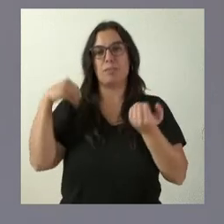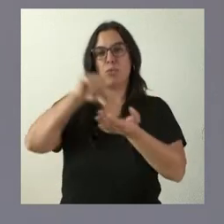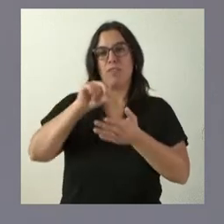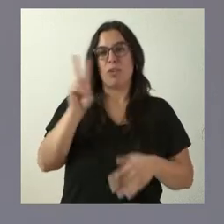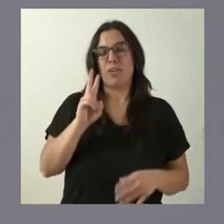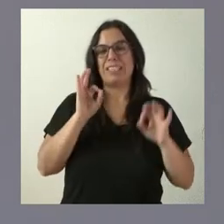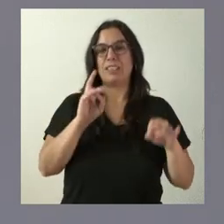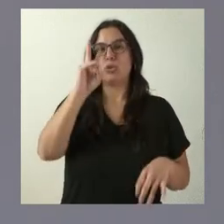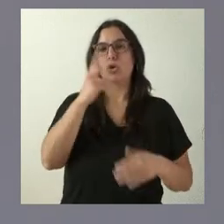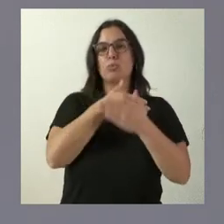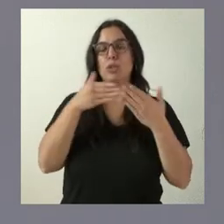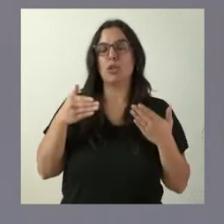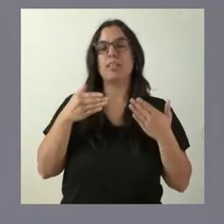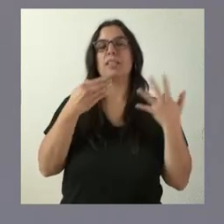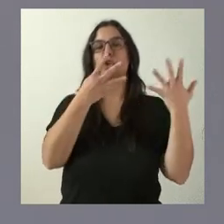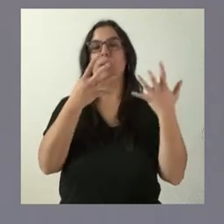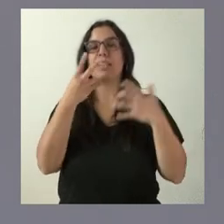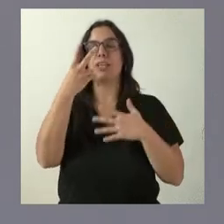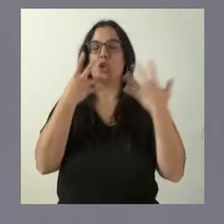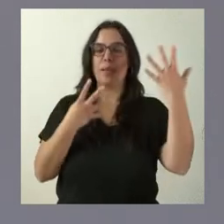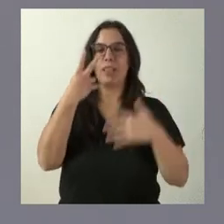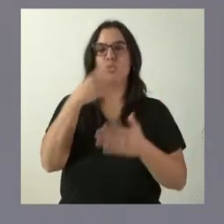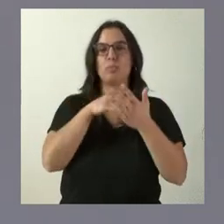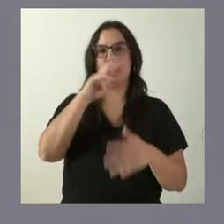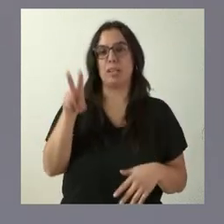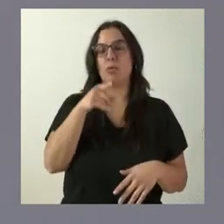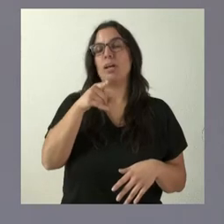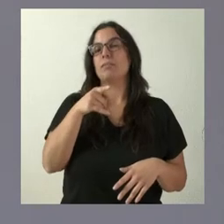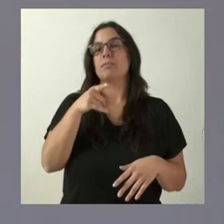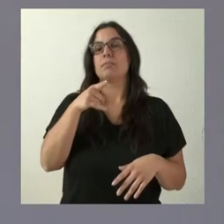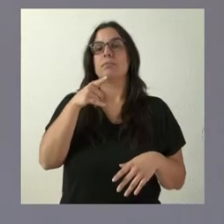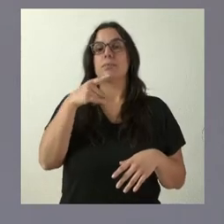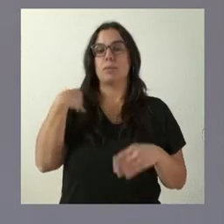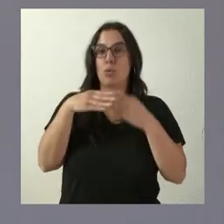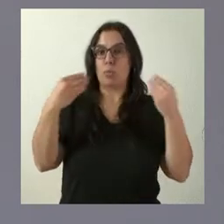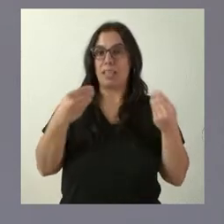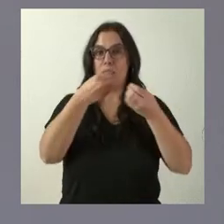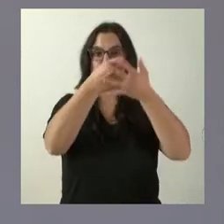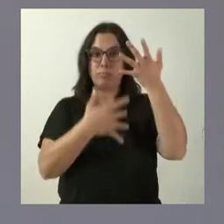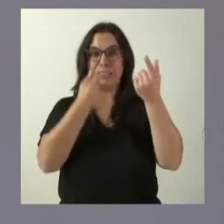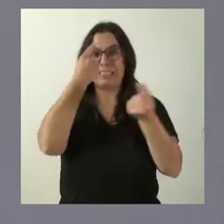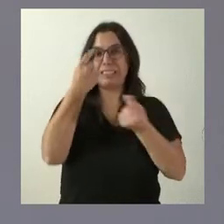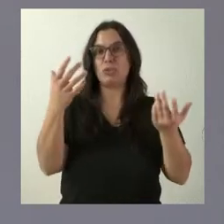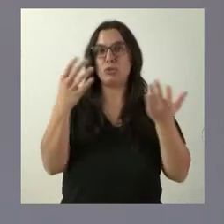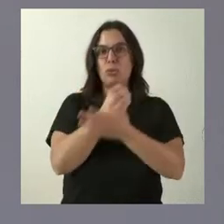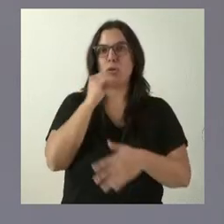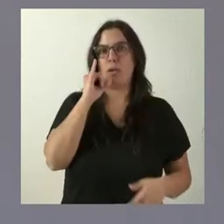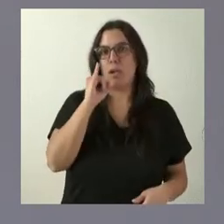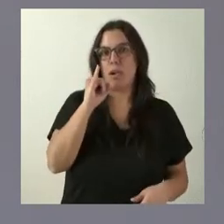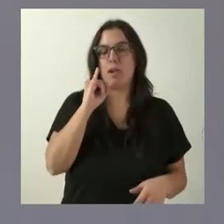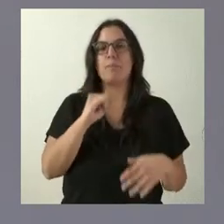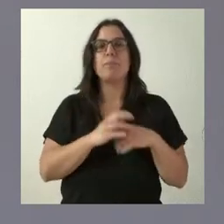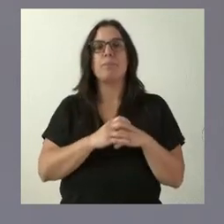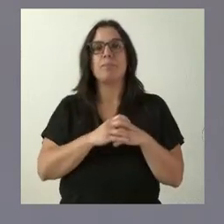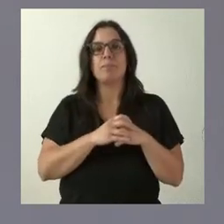2,092,000 euros. Tienen ustedes en cuenta aquí, en toda la documentación, el contenido de la misma y